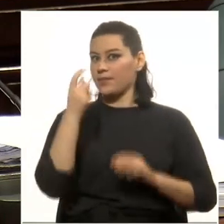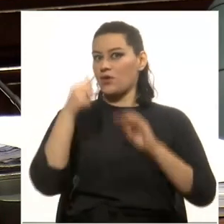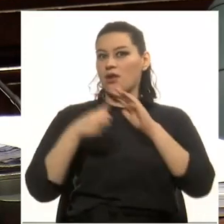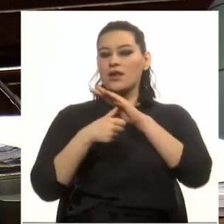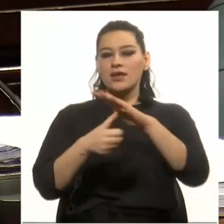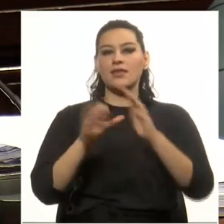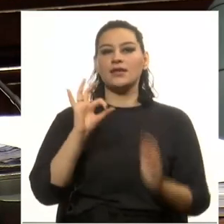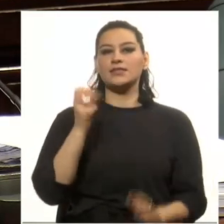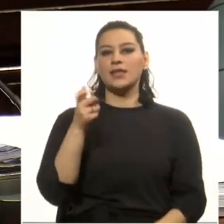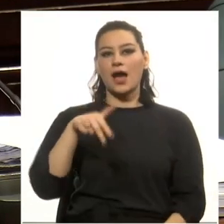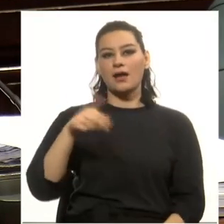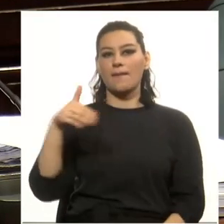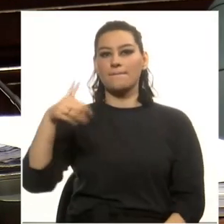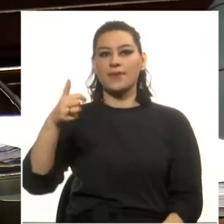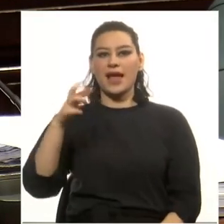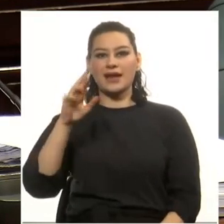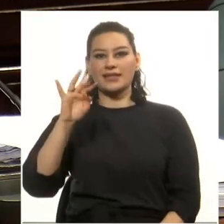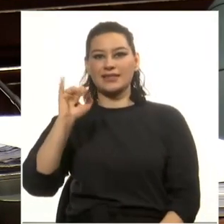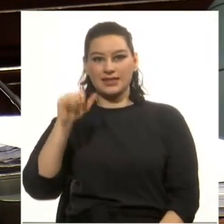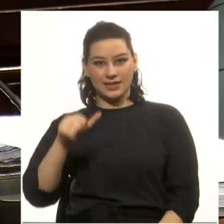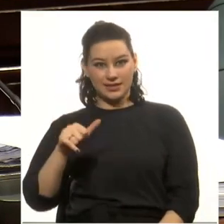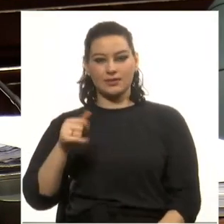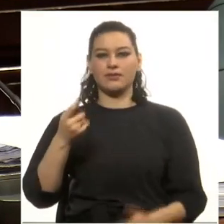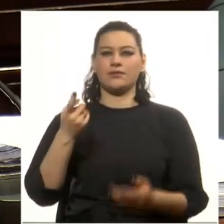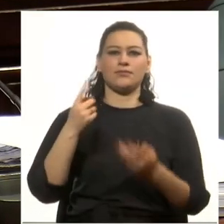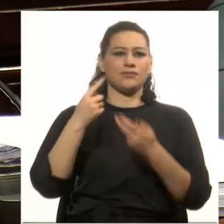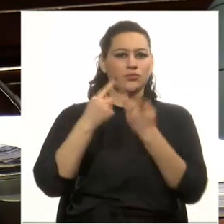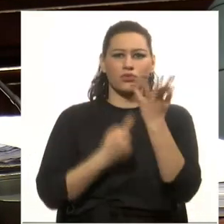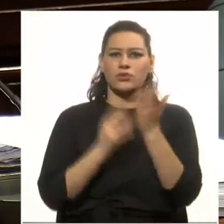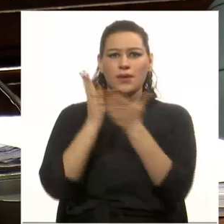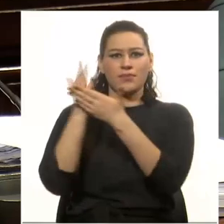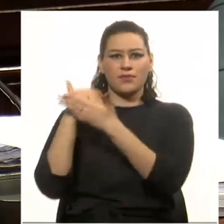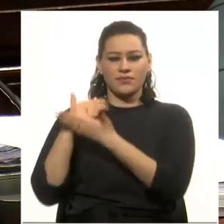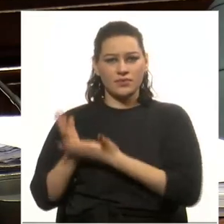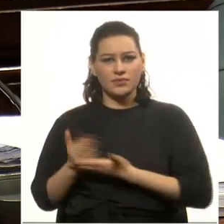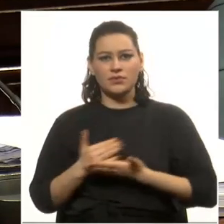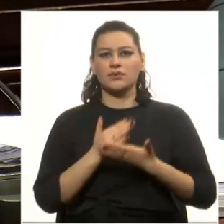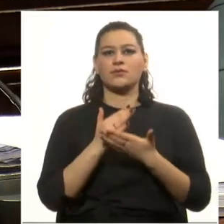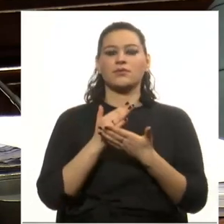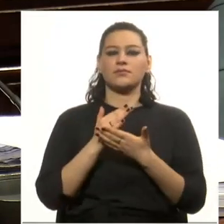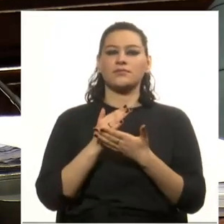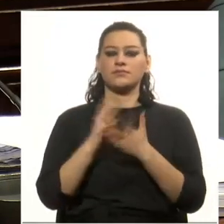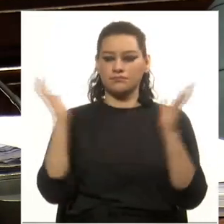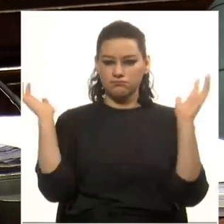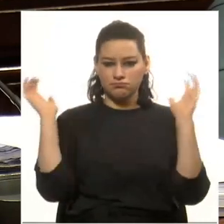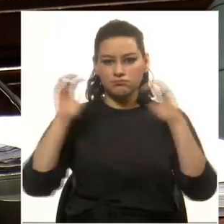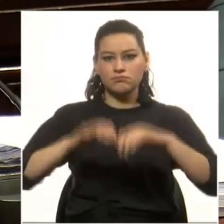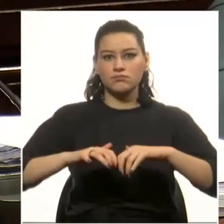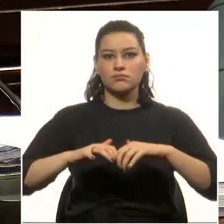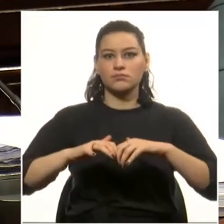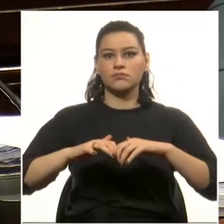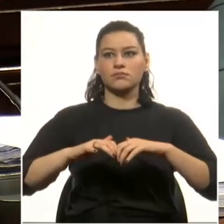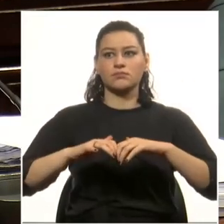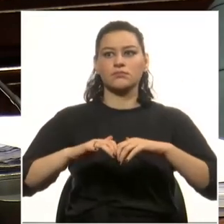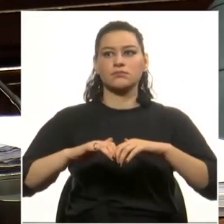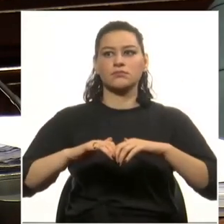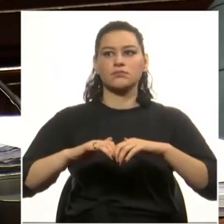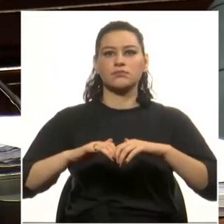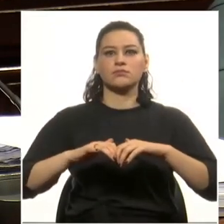Martín el Congreso, Catamarca, Jujuy, La Rioja, Mendoza, Santiago del Estero, Tucumán, Misque,